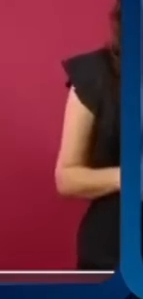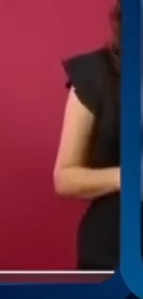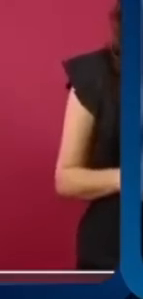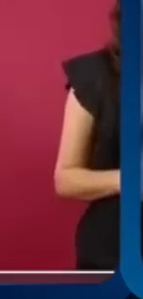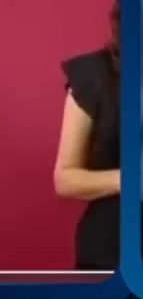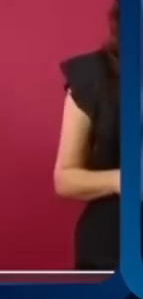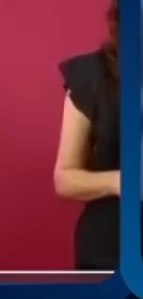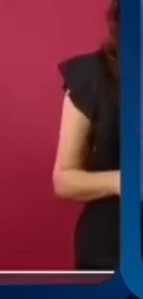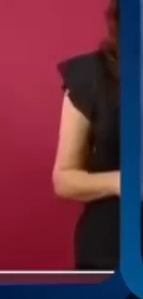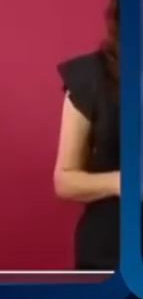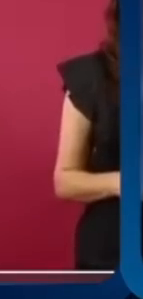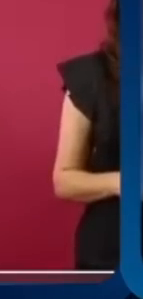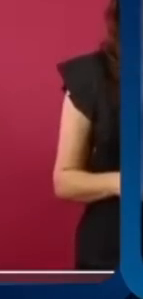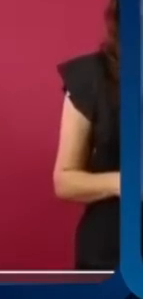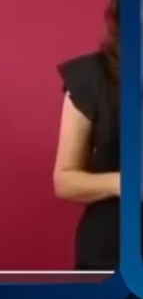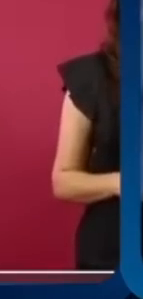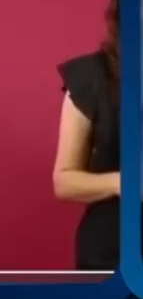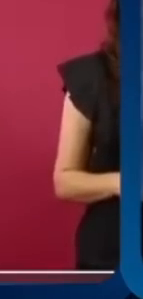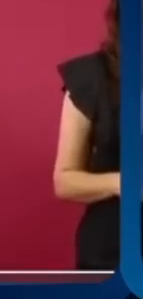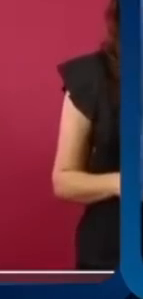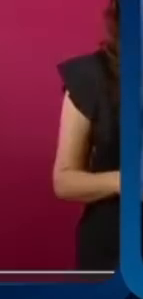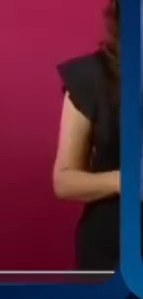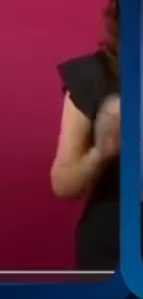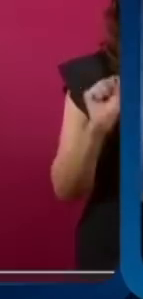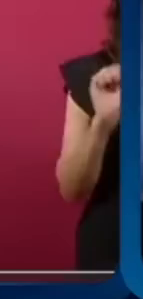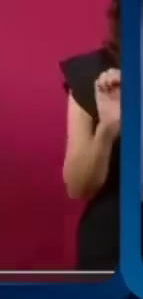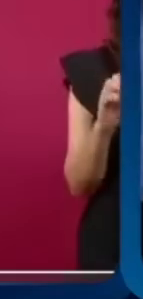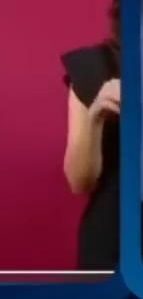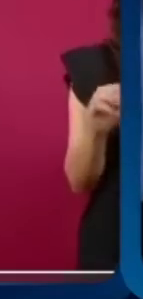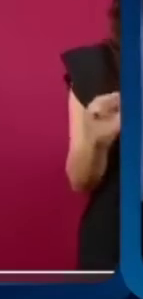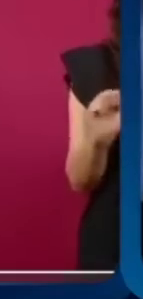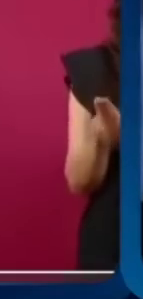Hasta aquí, la Marina.